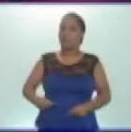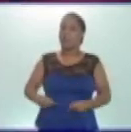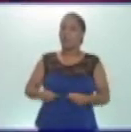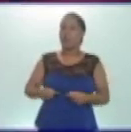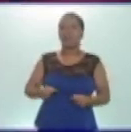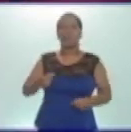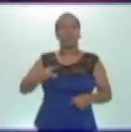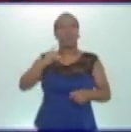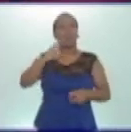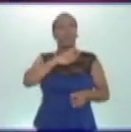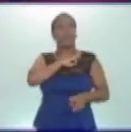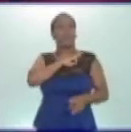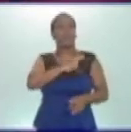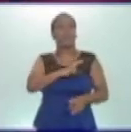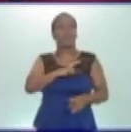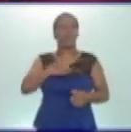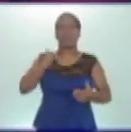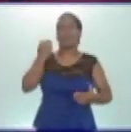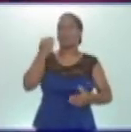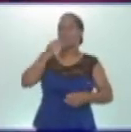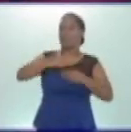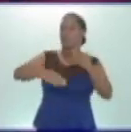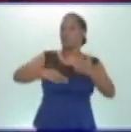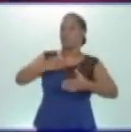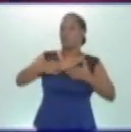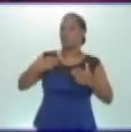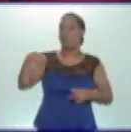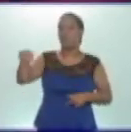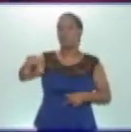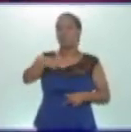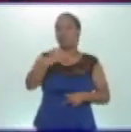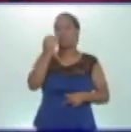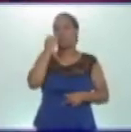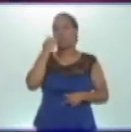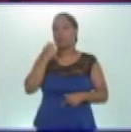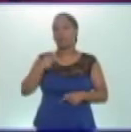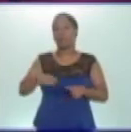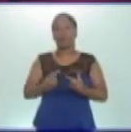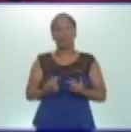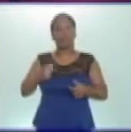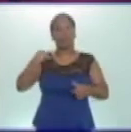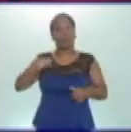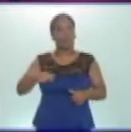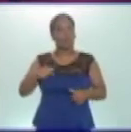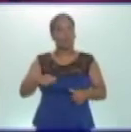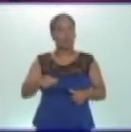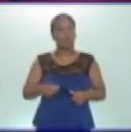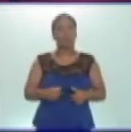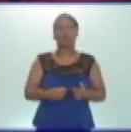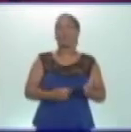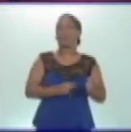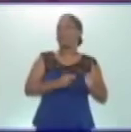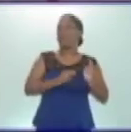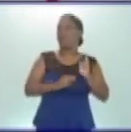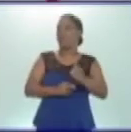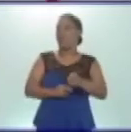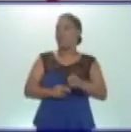Es por ello que en el encuentro de hoy les propongo estar trabajando con el sistema digestivo.